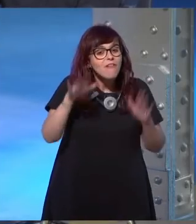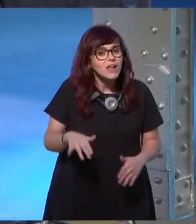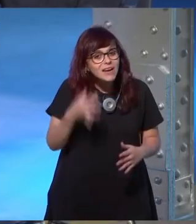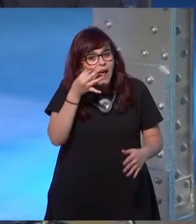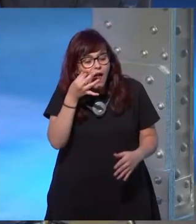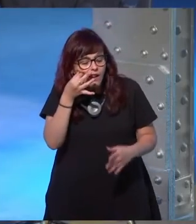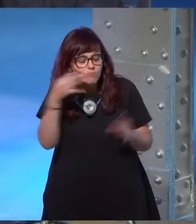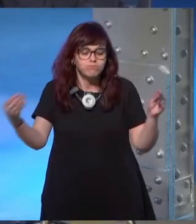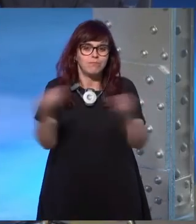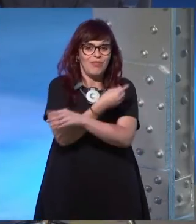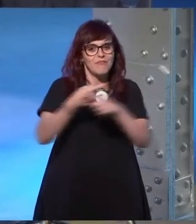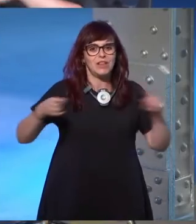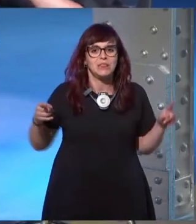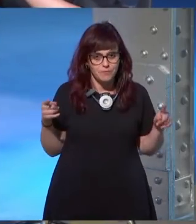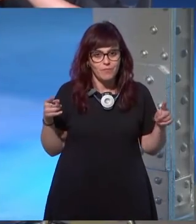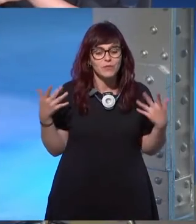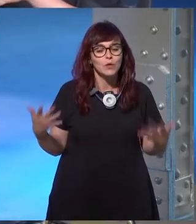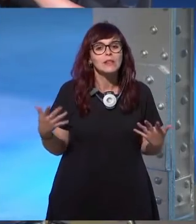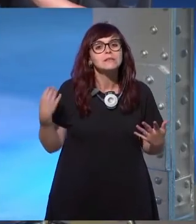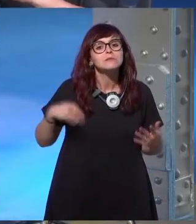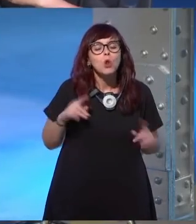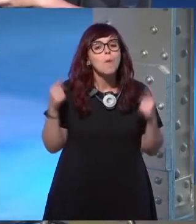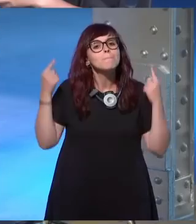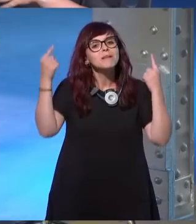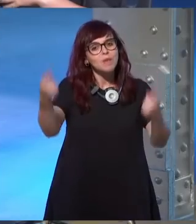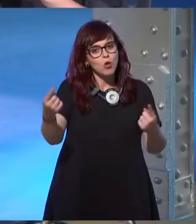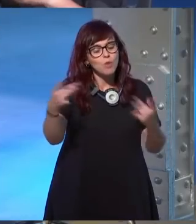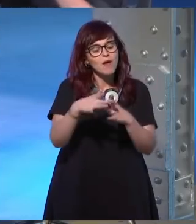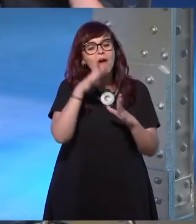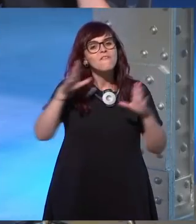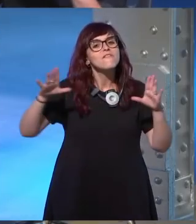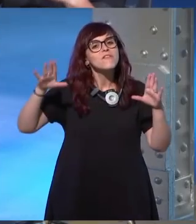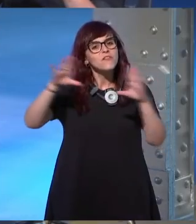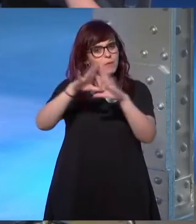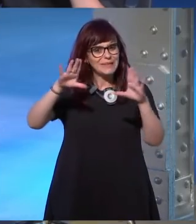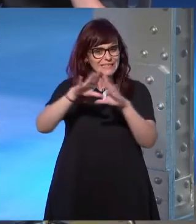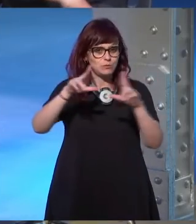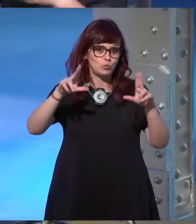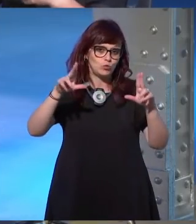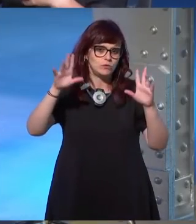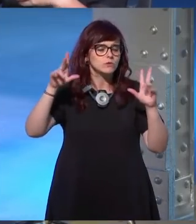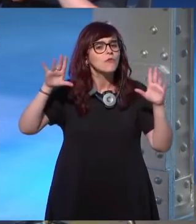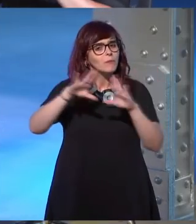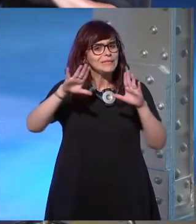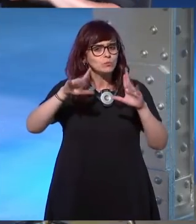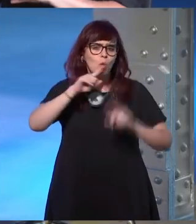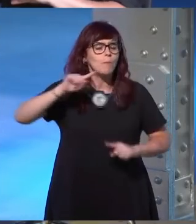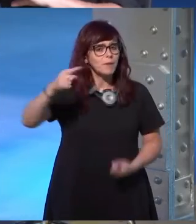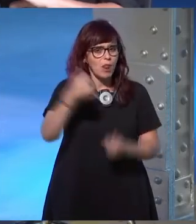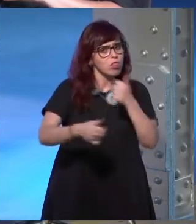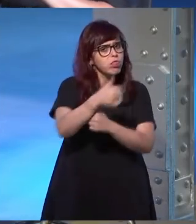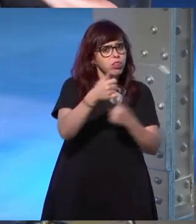nada a la realidad y la batalla primero yo creo que el feminismo primero es una batalla que uno hace consigo misma